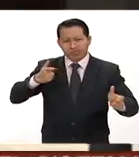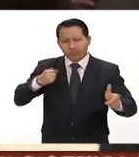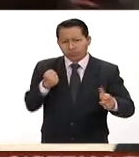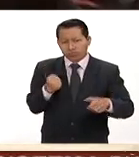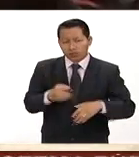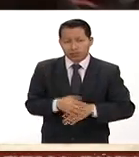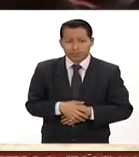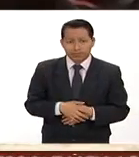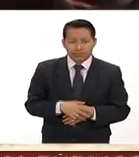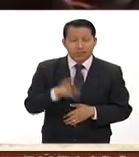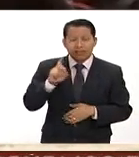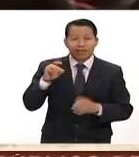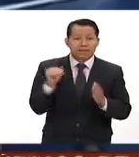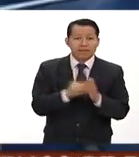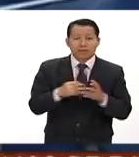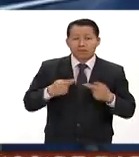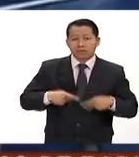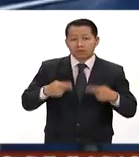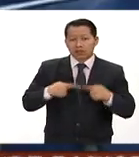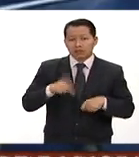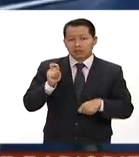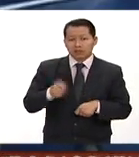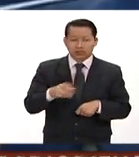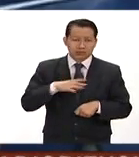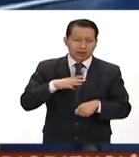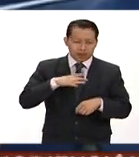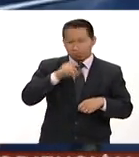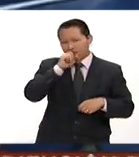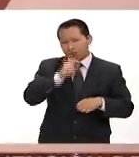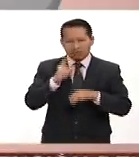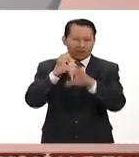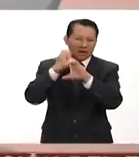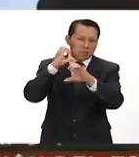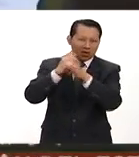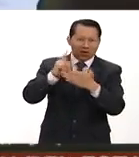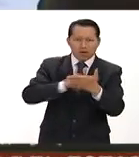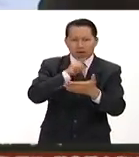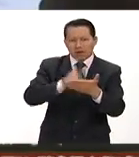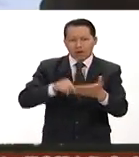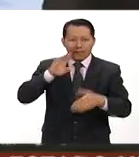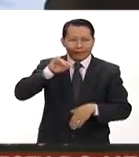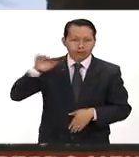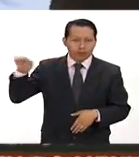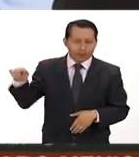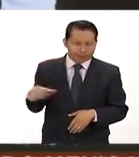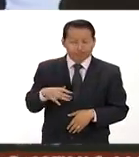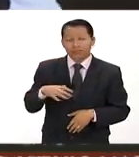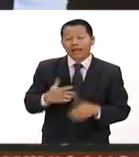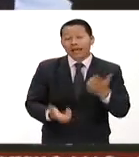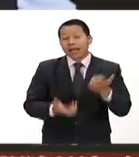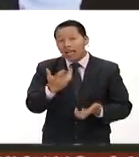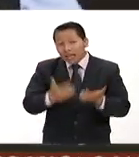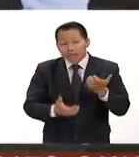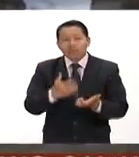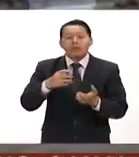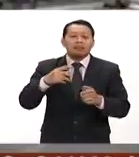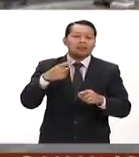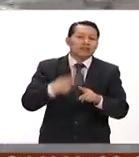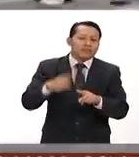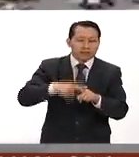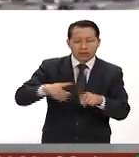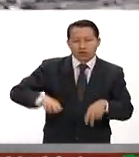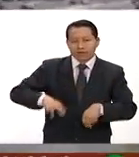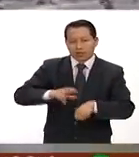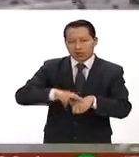Más de 30 mil afectados tras suspender corridas en Michoacán Con quema de llantas y disparos al aire reciben al nuevo